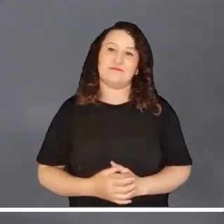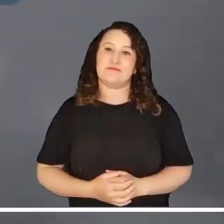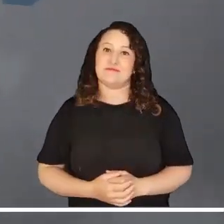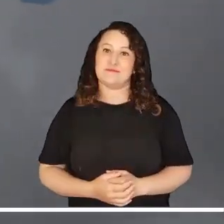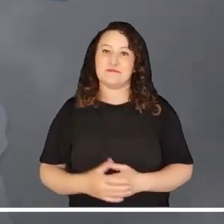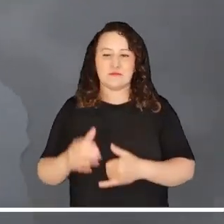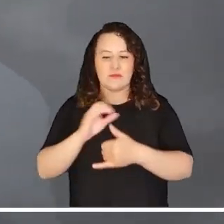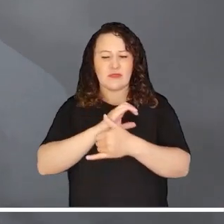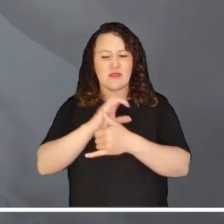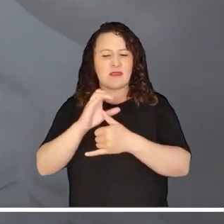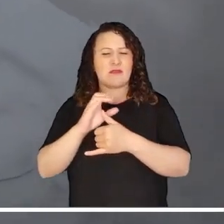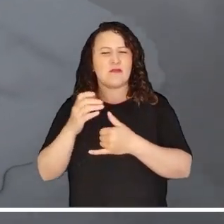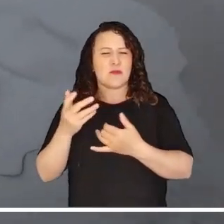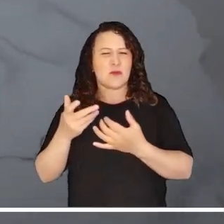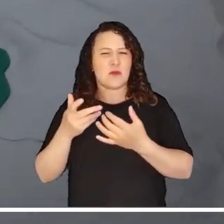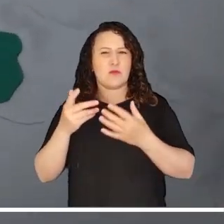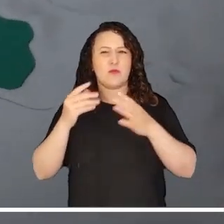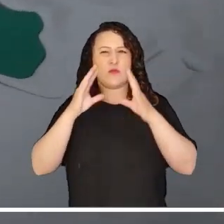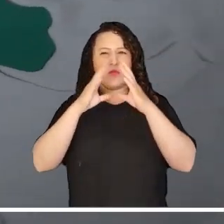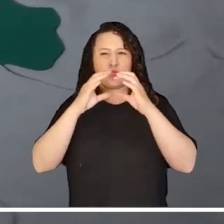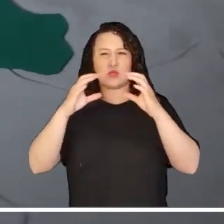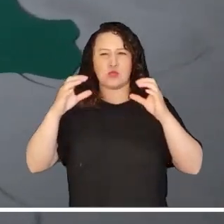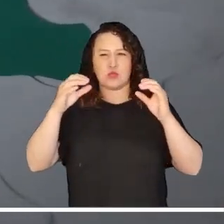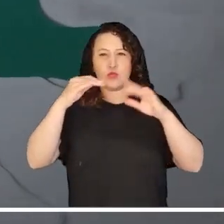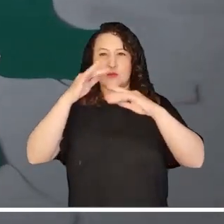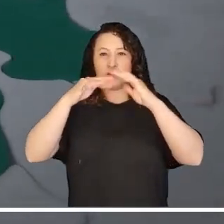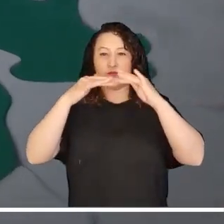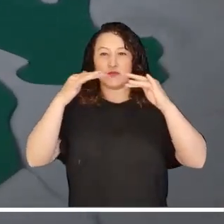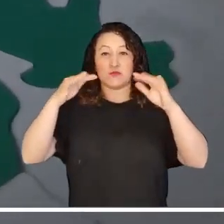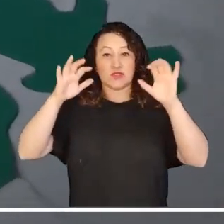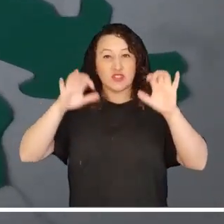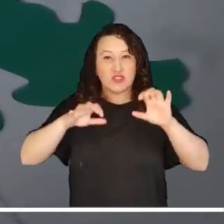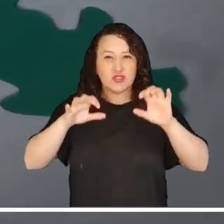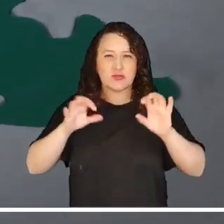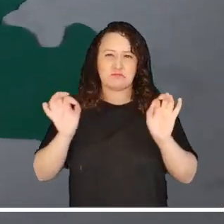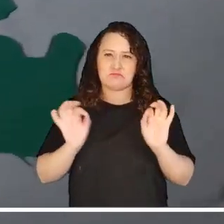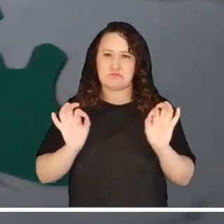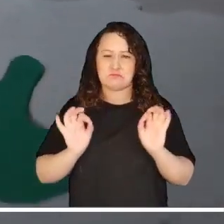con algunas nubes en el cielo, pero sin lluvias previstas para la región.